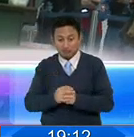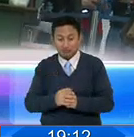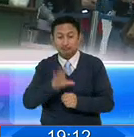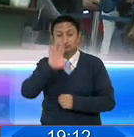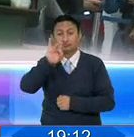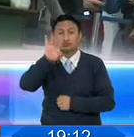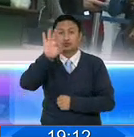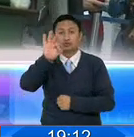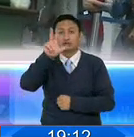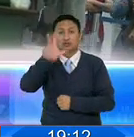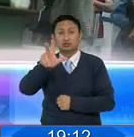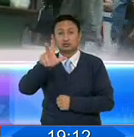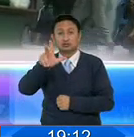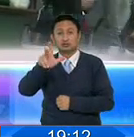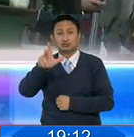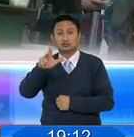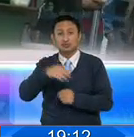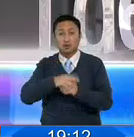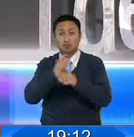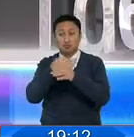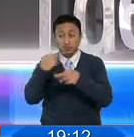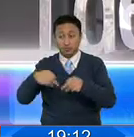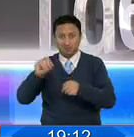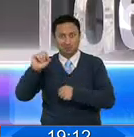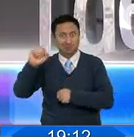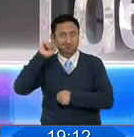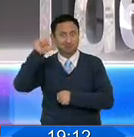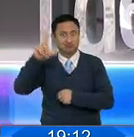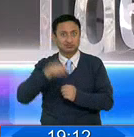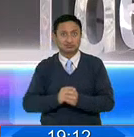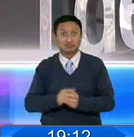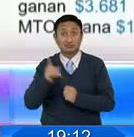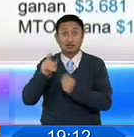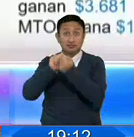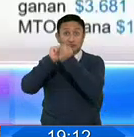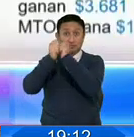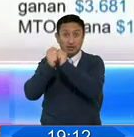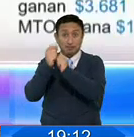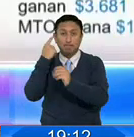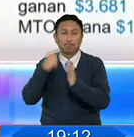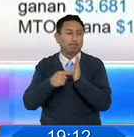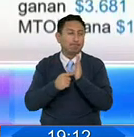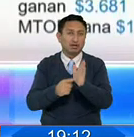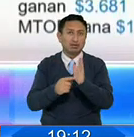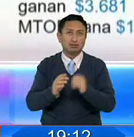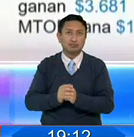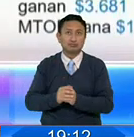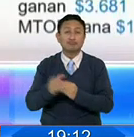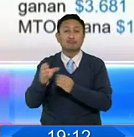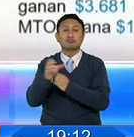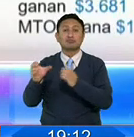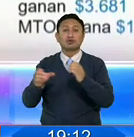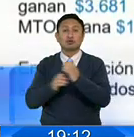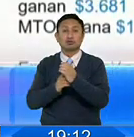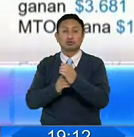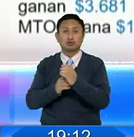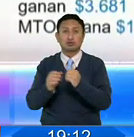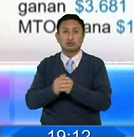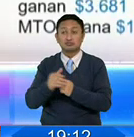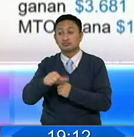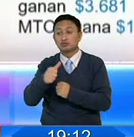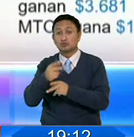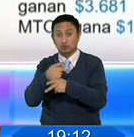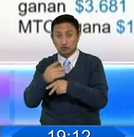servidores sobrevalorados y que esto debe arreglarse. Ejemplo, puestos de contadores en otras funciones del Estado